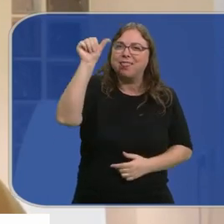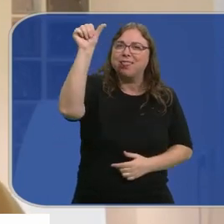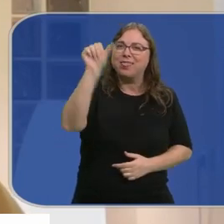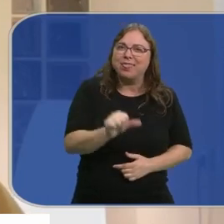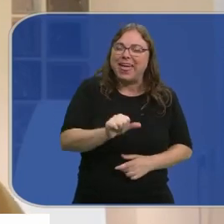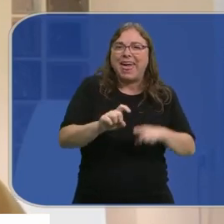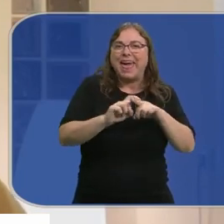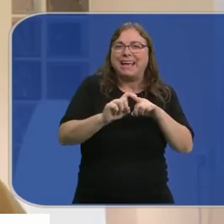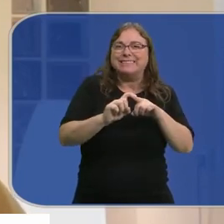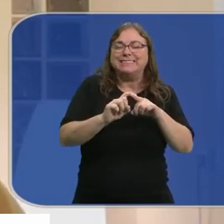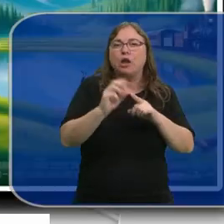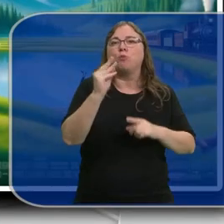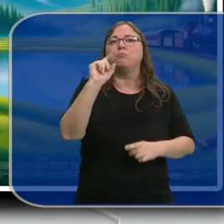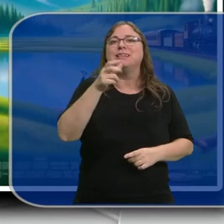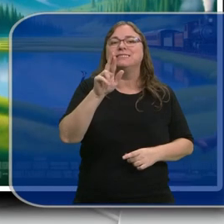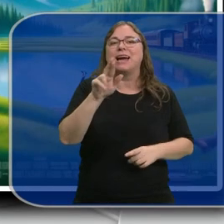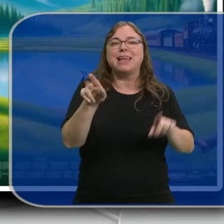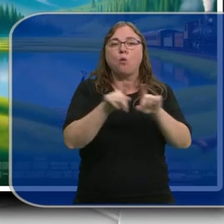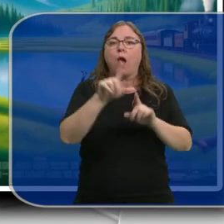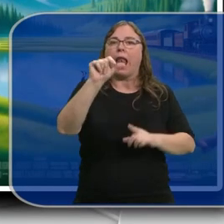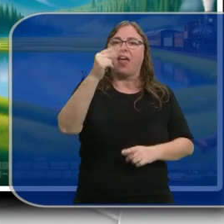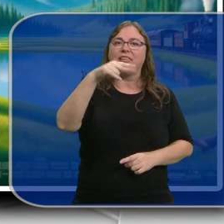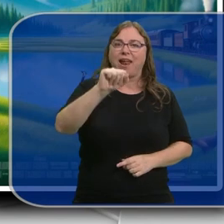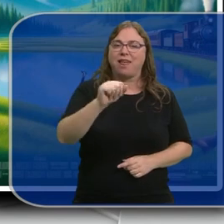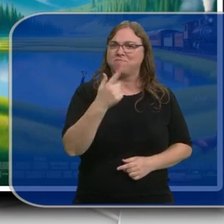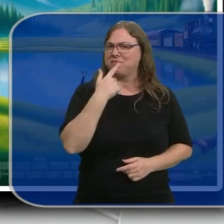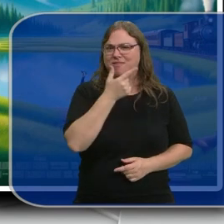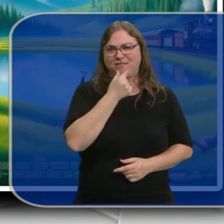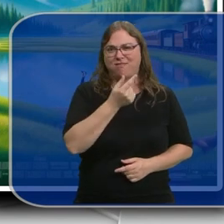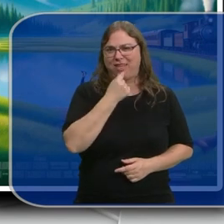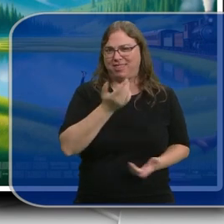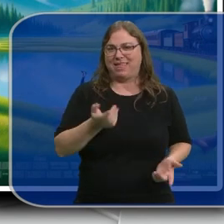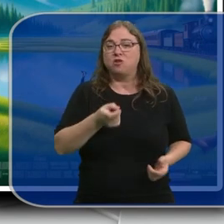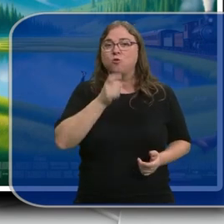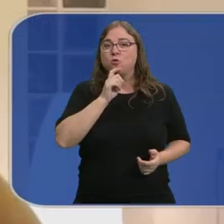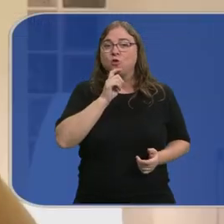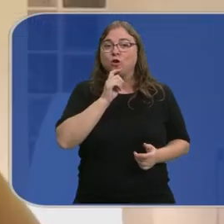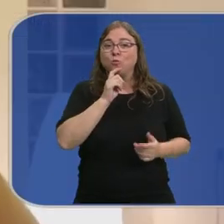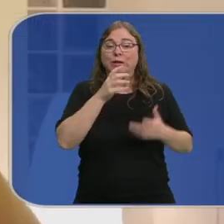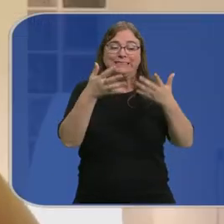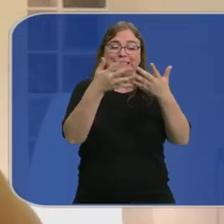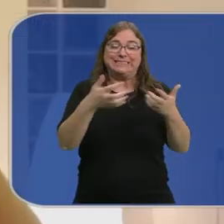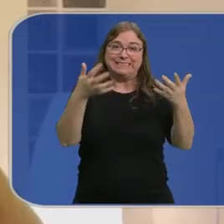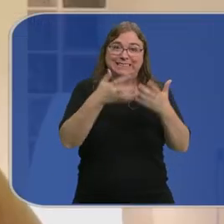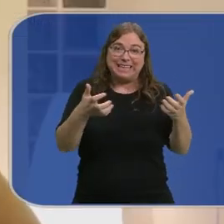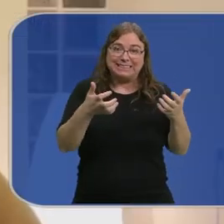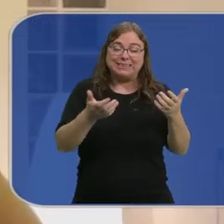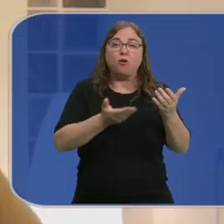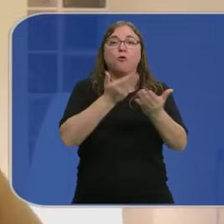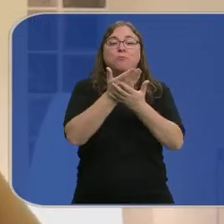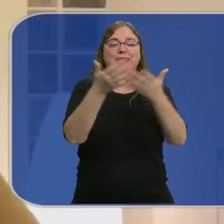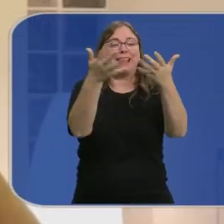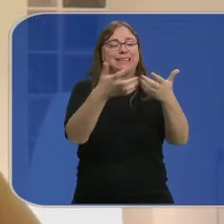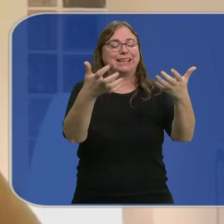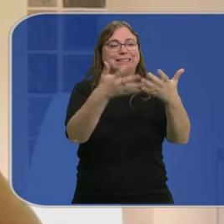del estilo de Pixar ambientada anglaciana. El mecanismo es fácil. Simplemente agregando texto, pidiendo contexto,